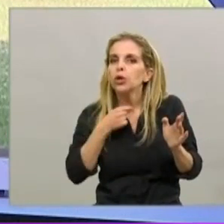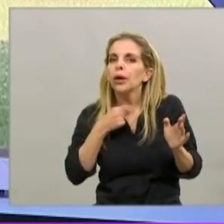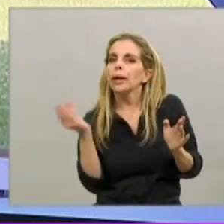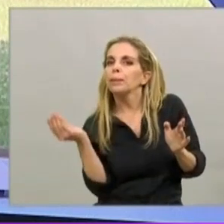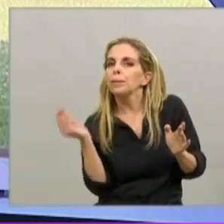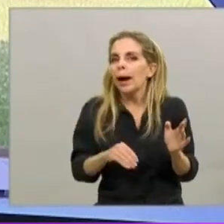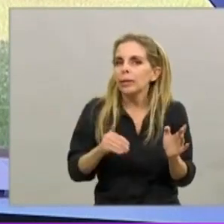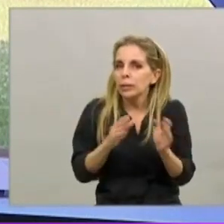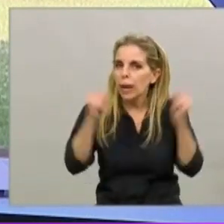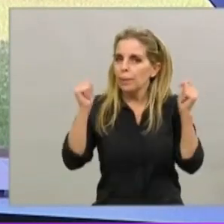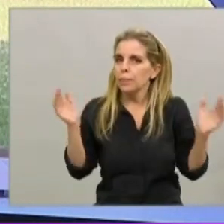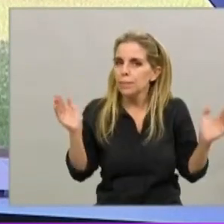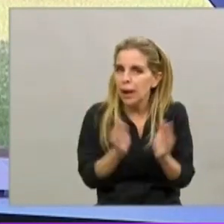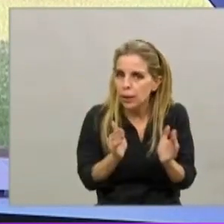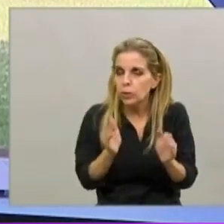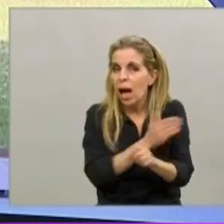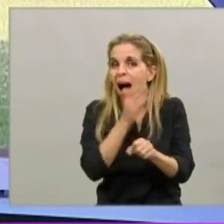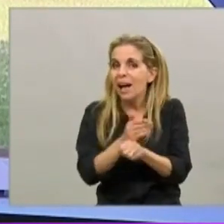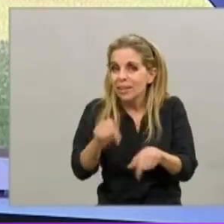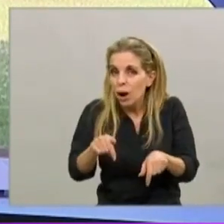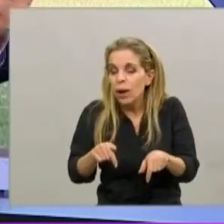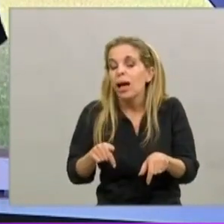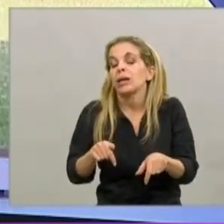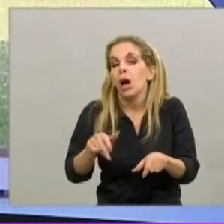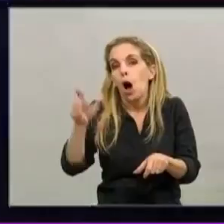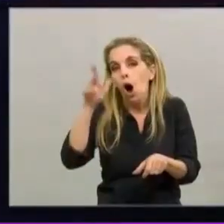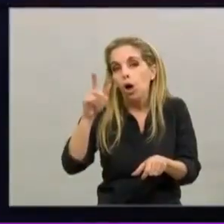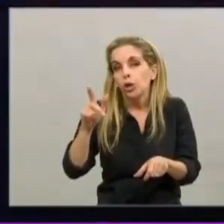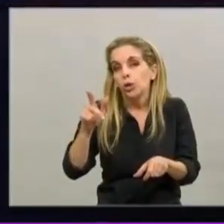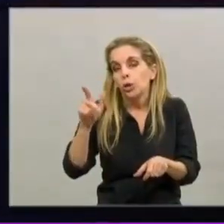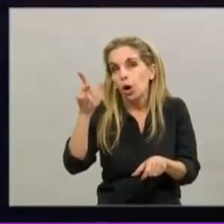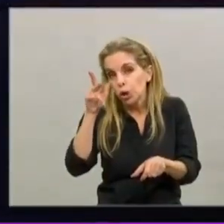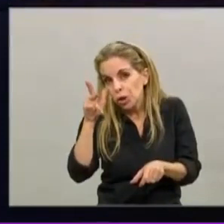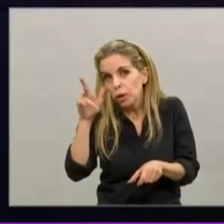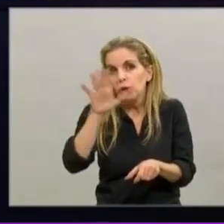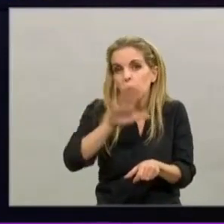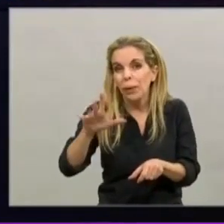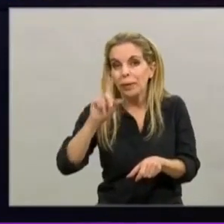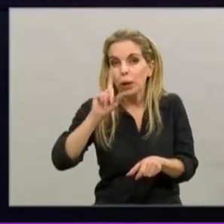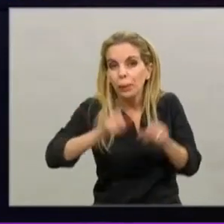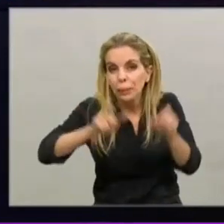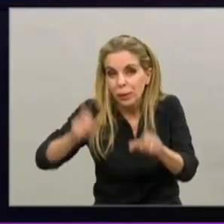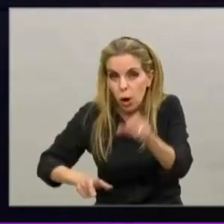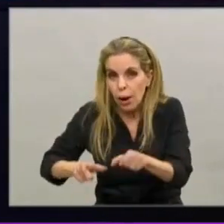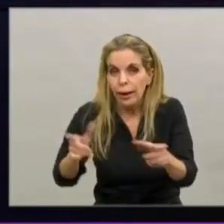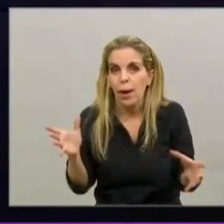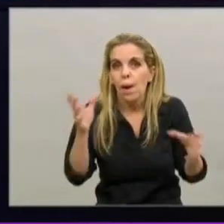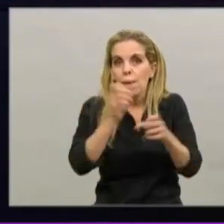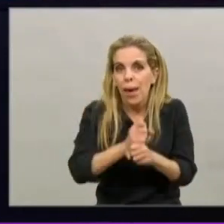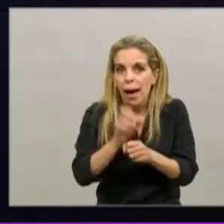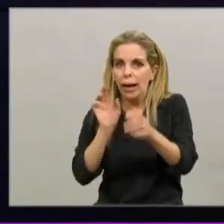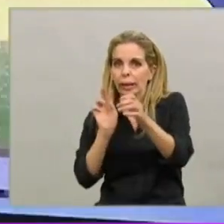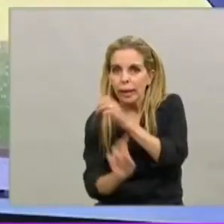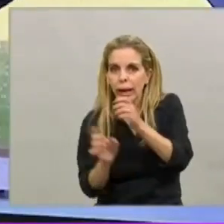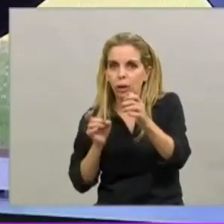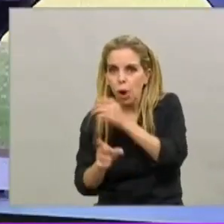hay 885.000 personas que todos los días entran y salen, van y vienen entre la ciudad y el conurbano. Más los que se mueven